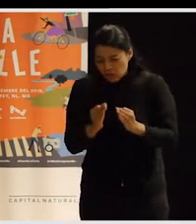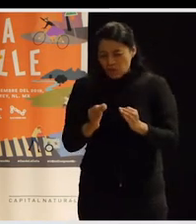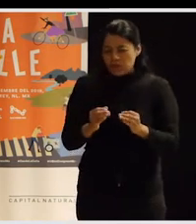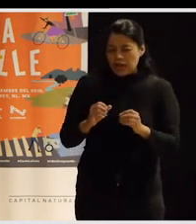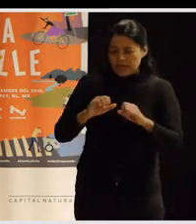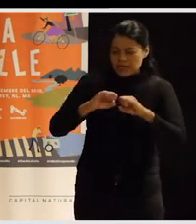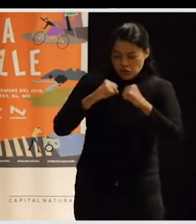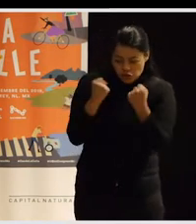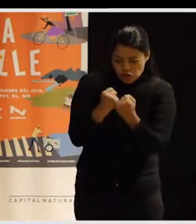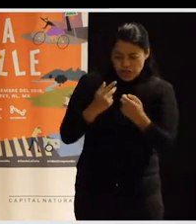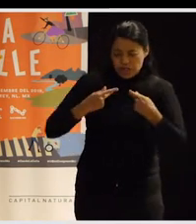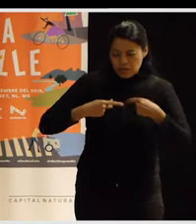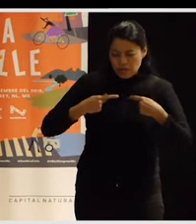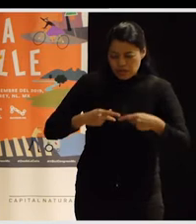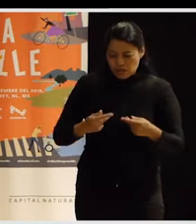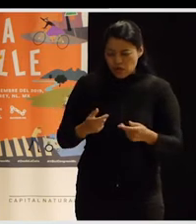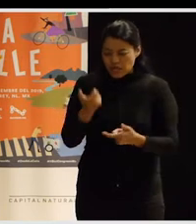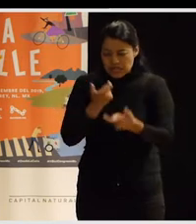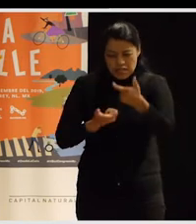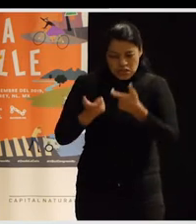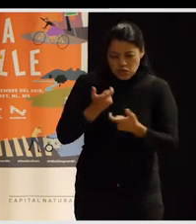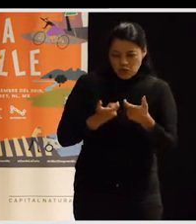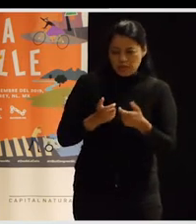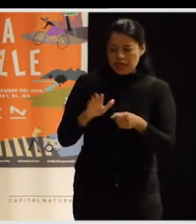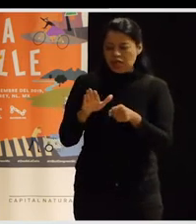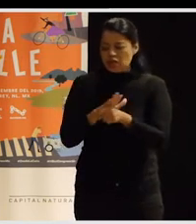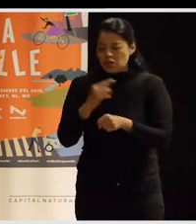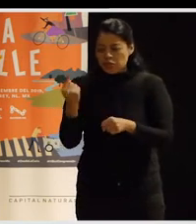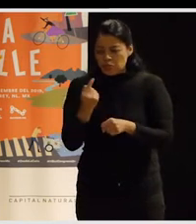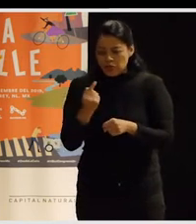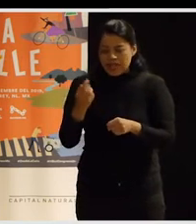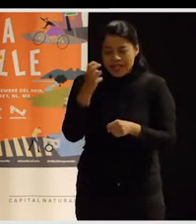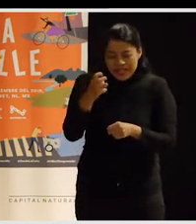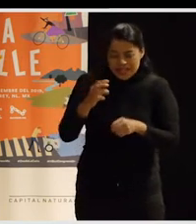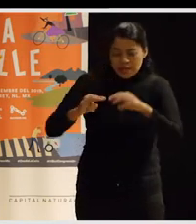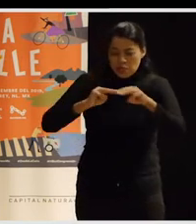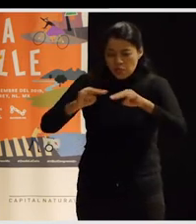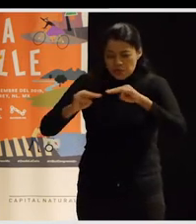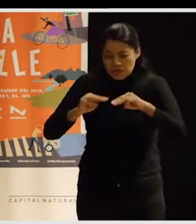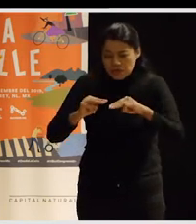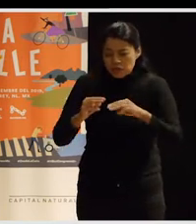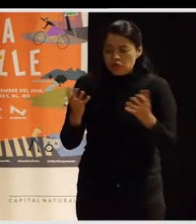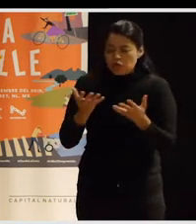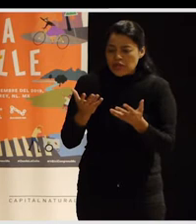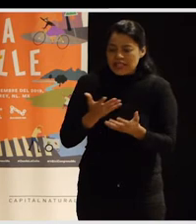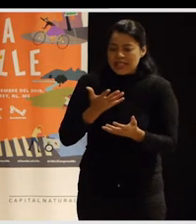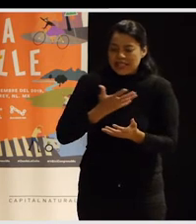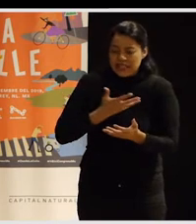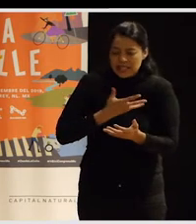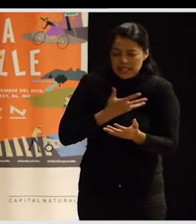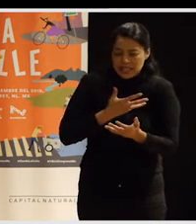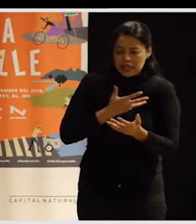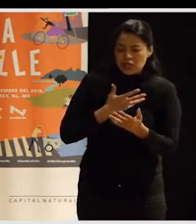Y también, por otro lado, es importante porque esta dimensión, digamos, dinámica, nos hace tener como una capacidad mayor de